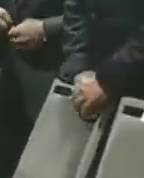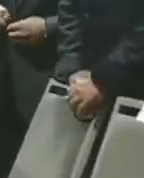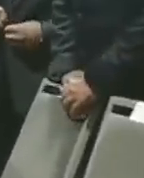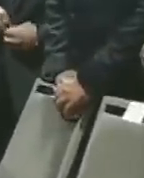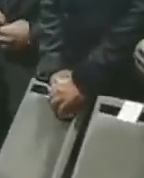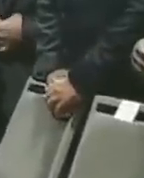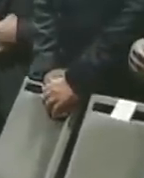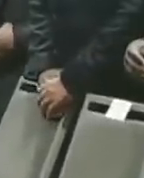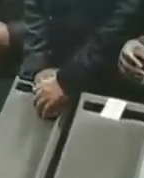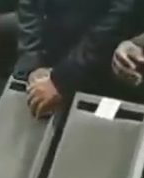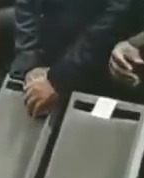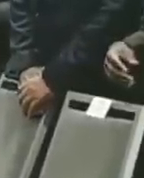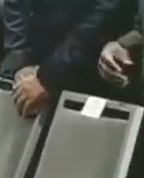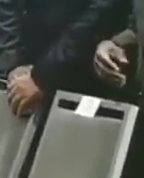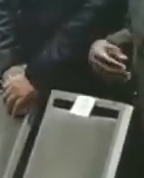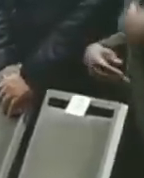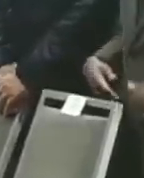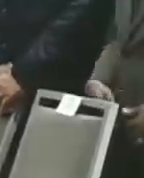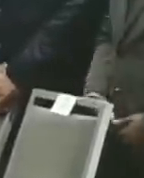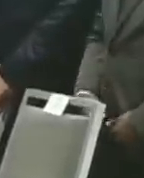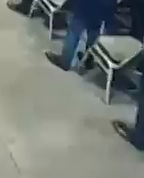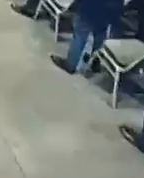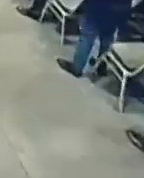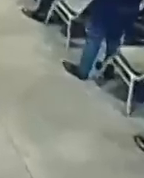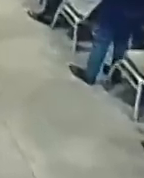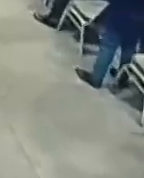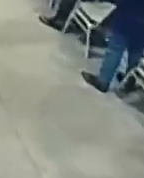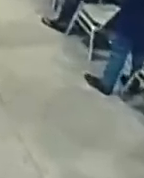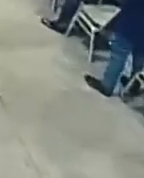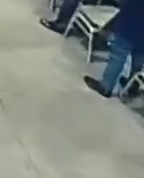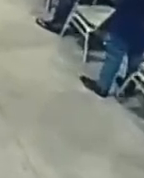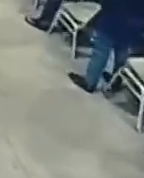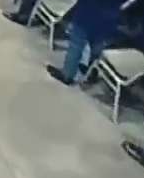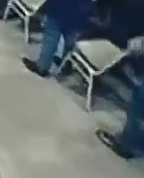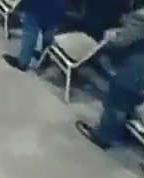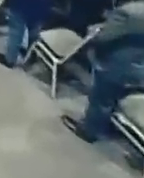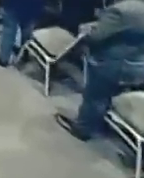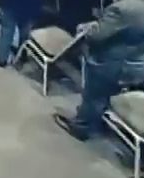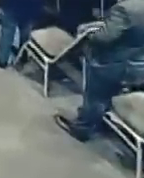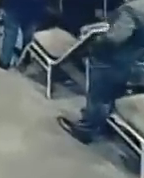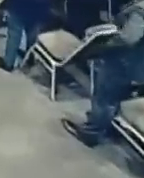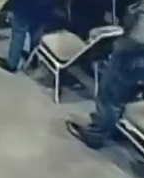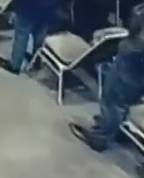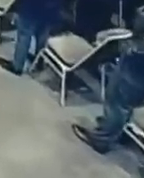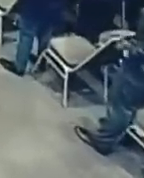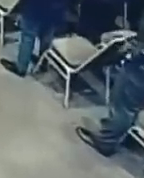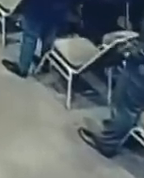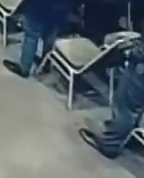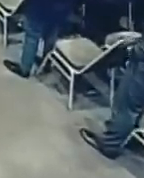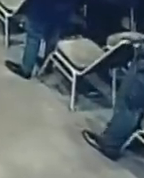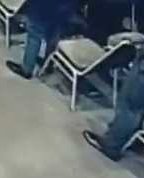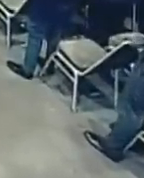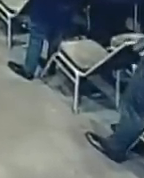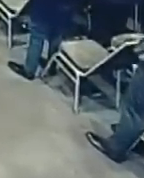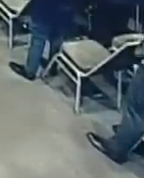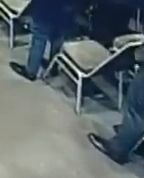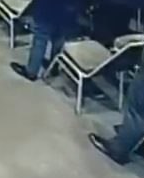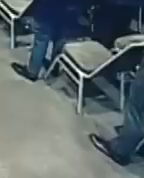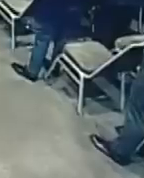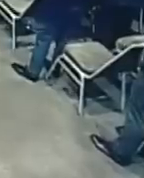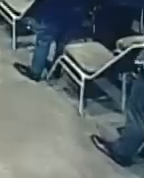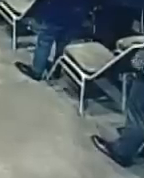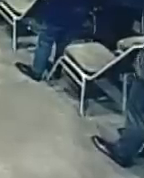esta visita al Centro Internacional de Inversión Productiva, ubicado en la ciudad de Caracas, todo esto en el